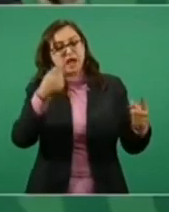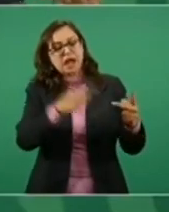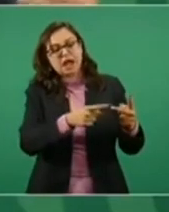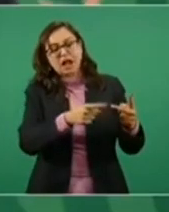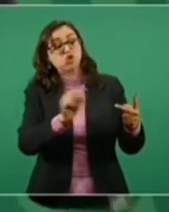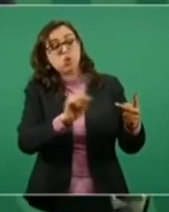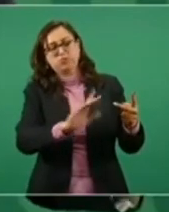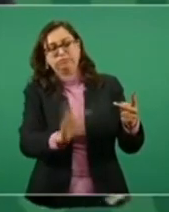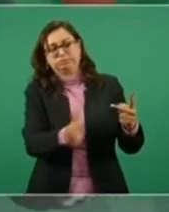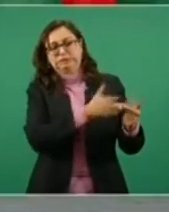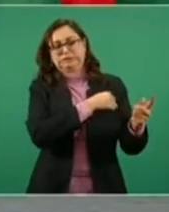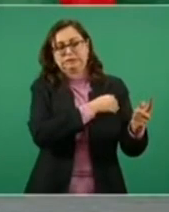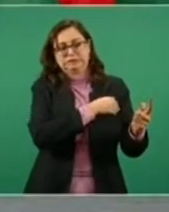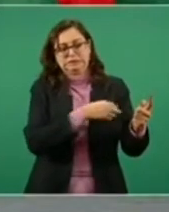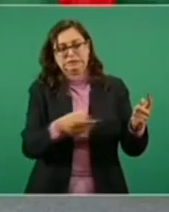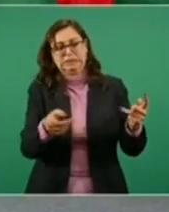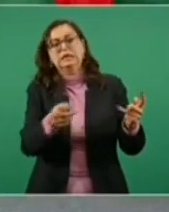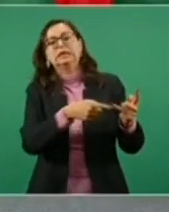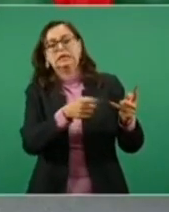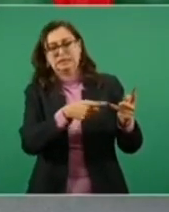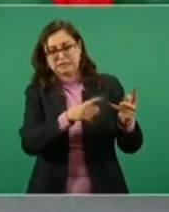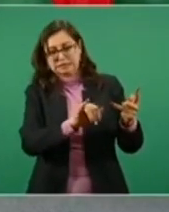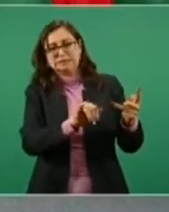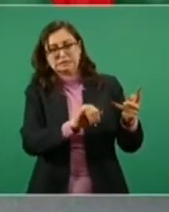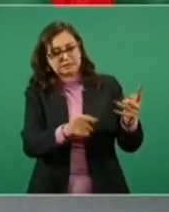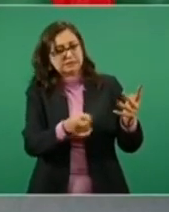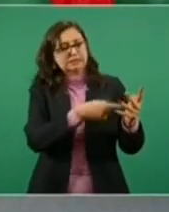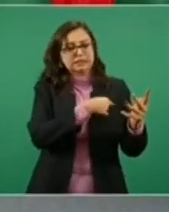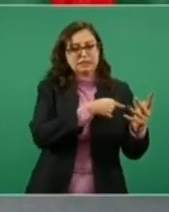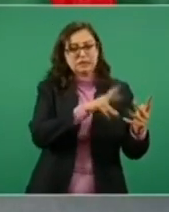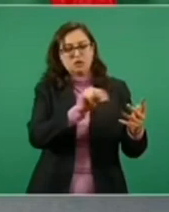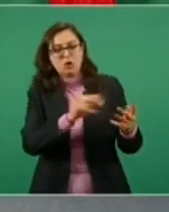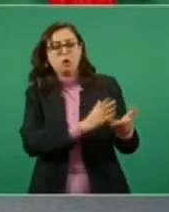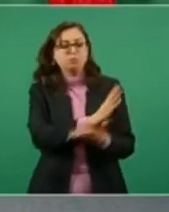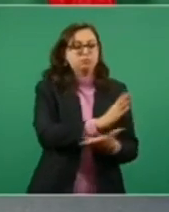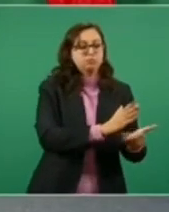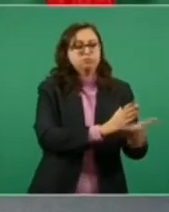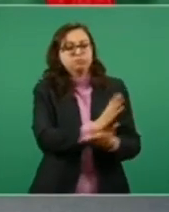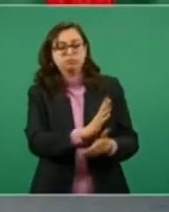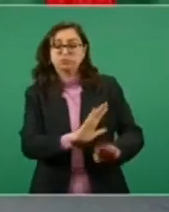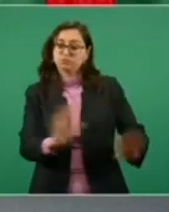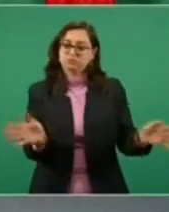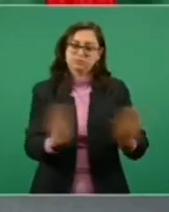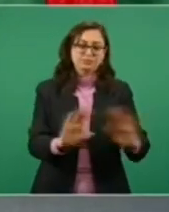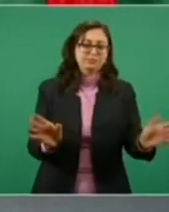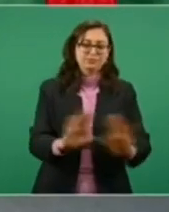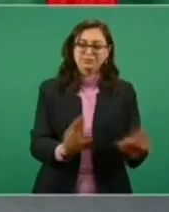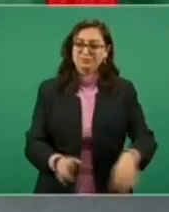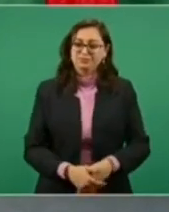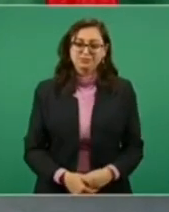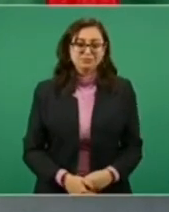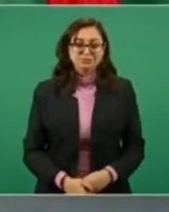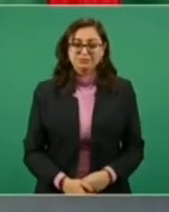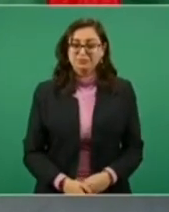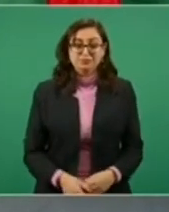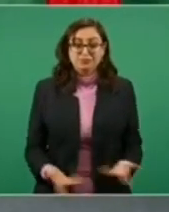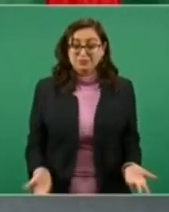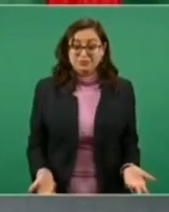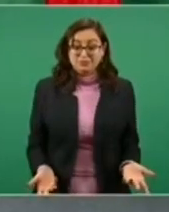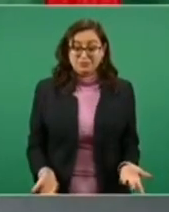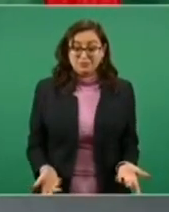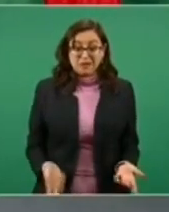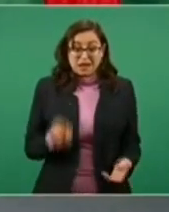intervenimos. No, eso es inmoral,